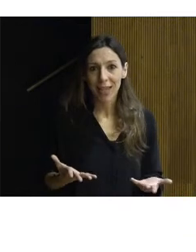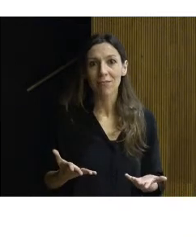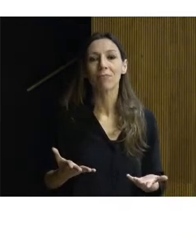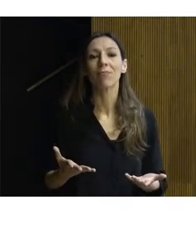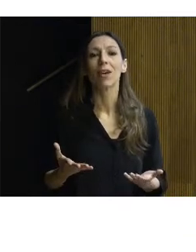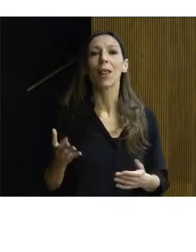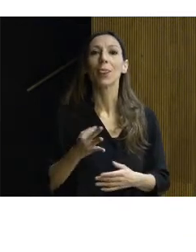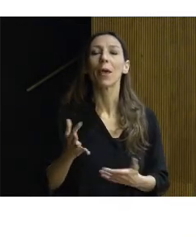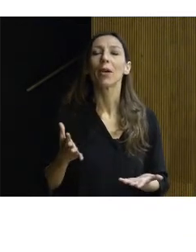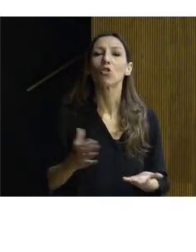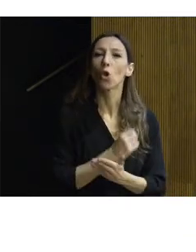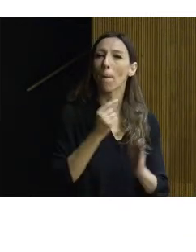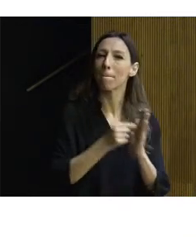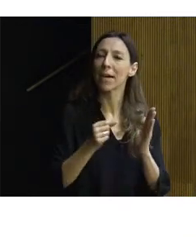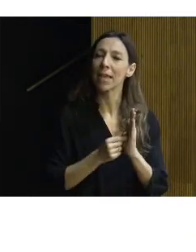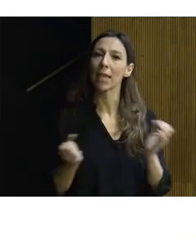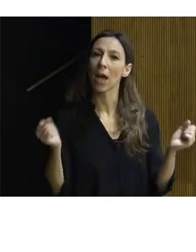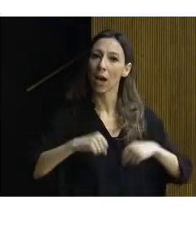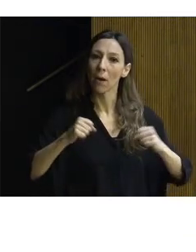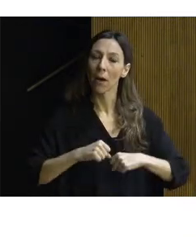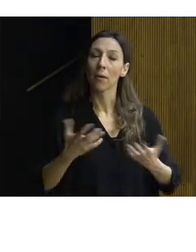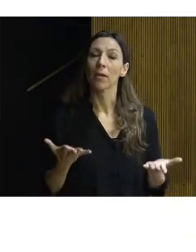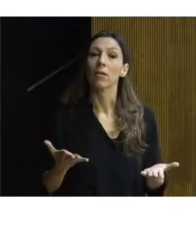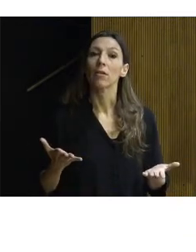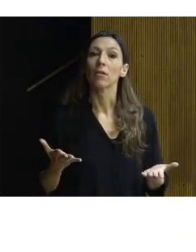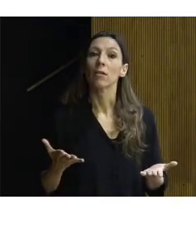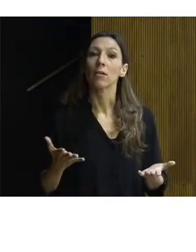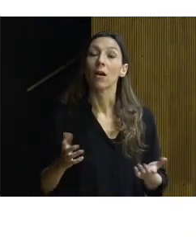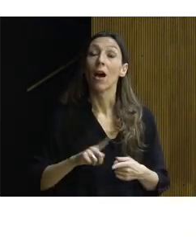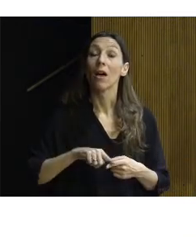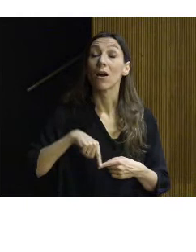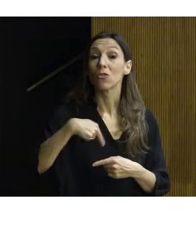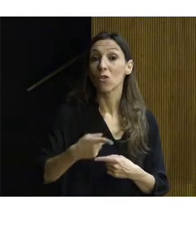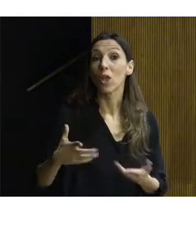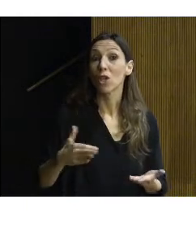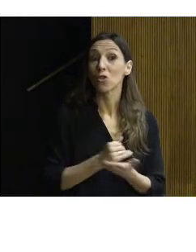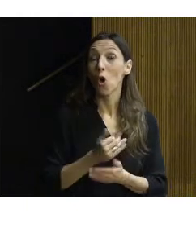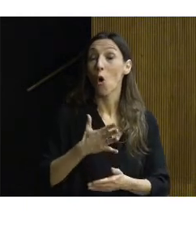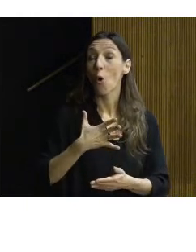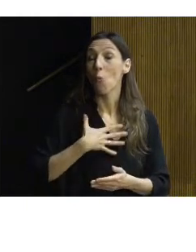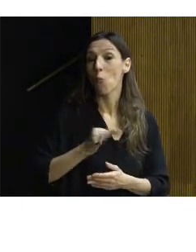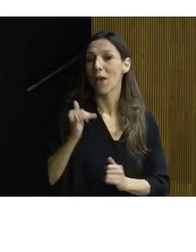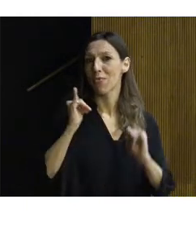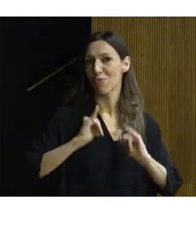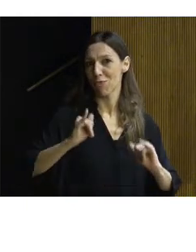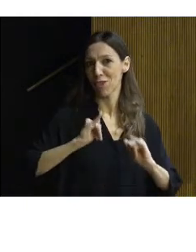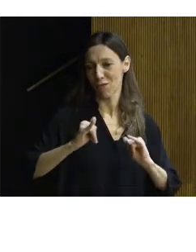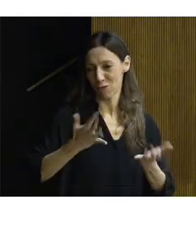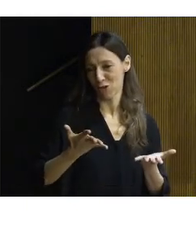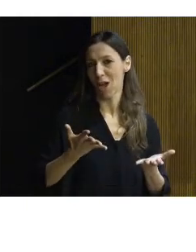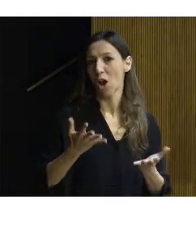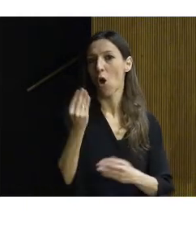que conduzcan a que cada vez un número mayor de ciudadanos puedan contemplar y disfrutar las obras que son herencia de la capacidad colectiva del pueblo,